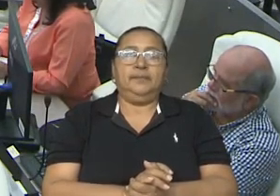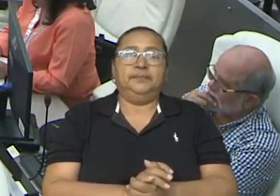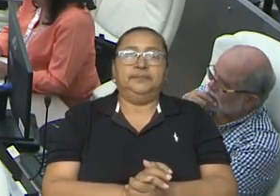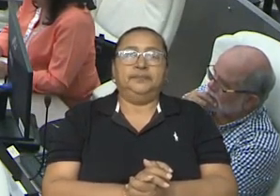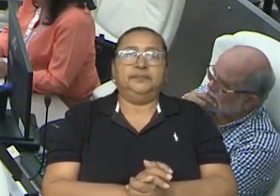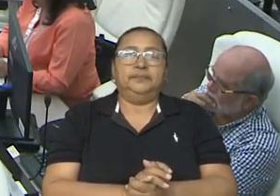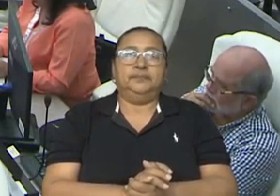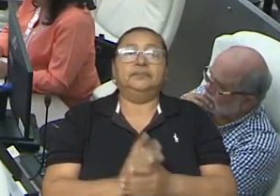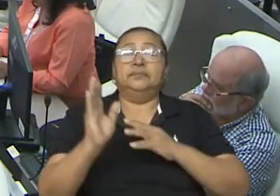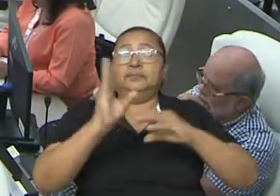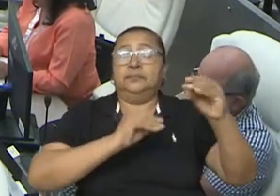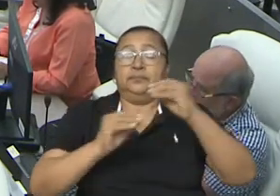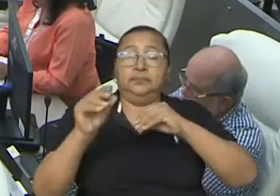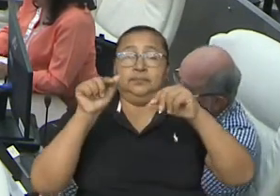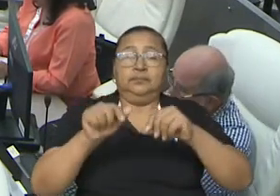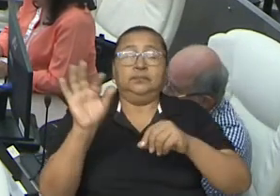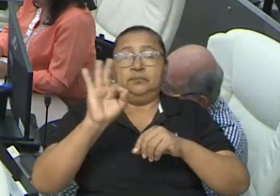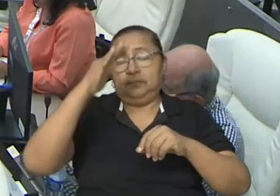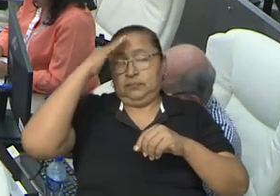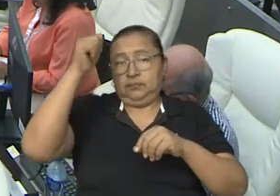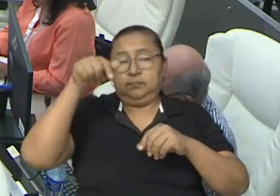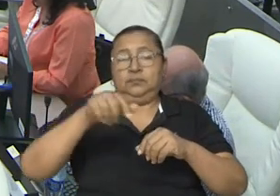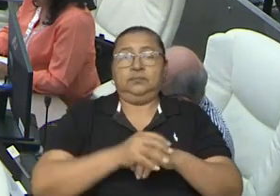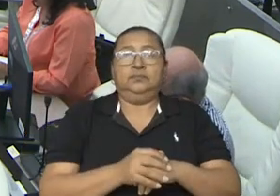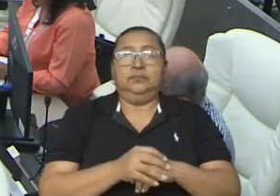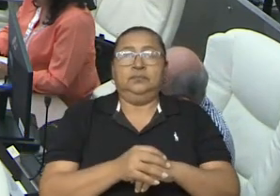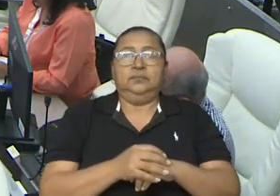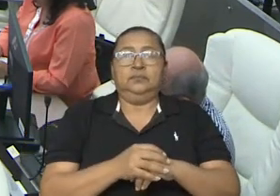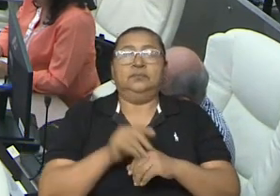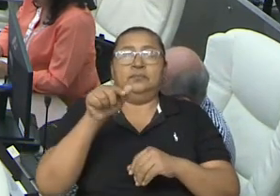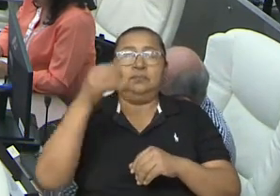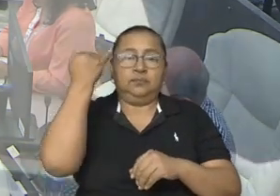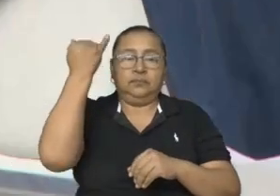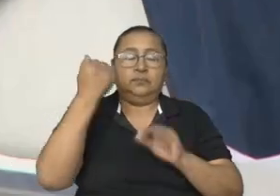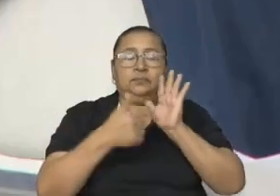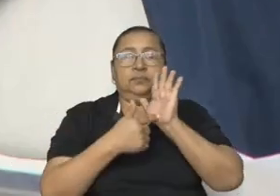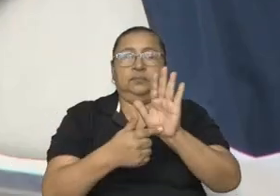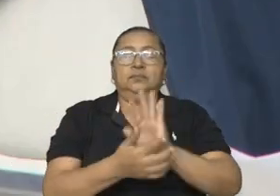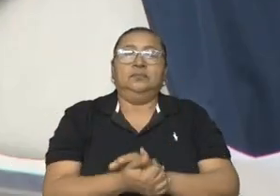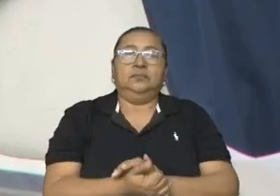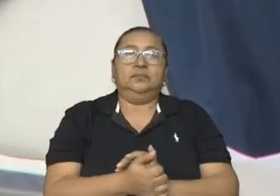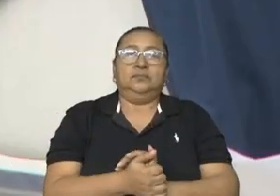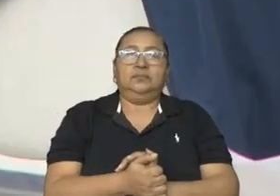A discusión, en lo general, la iniciativa presentada.